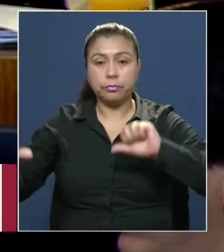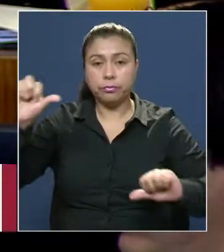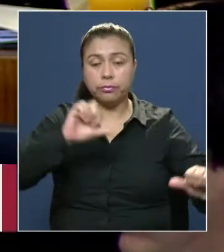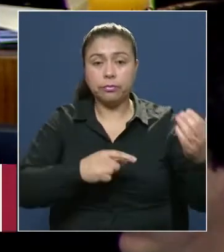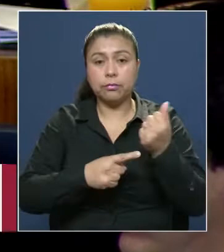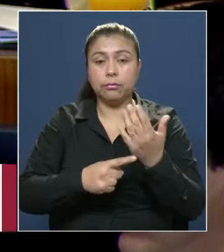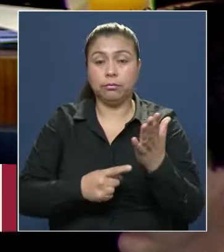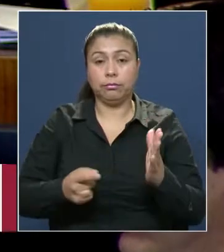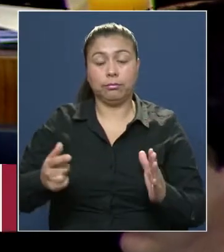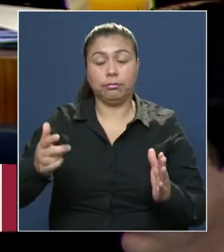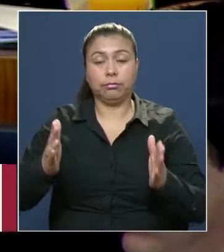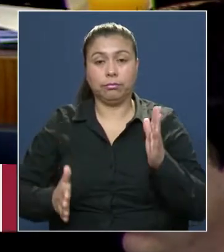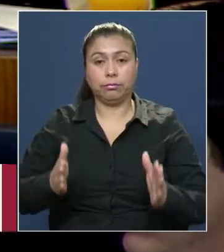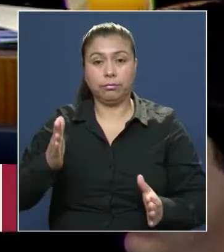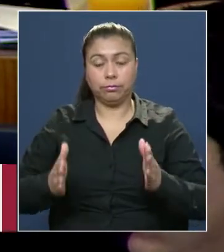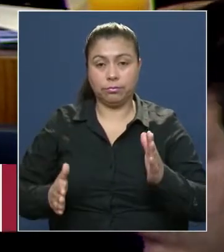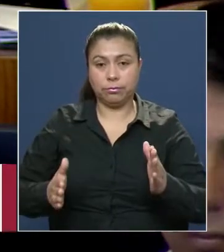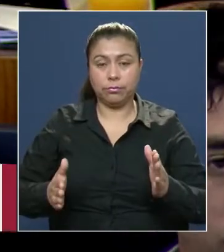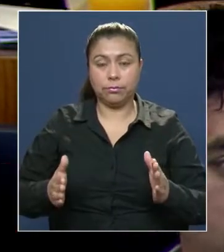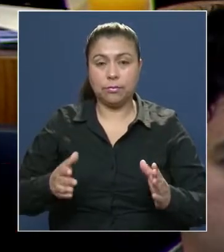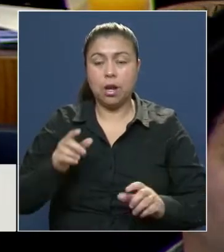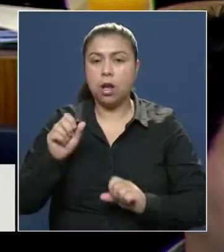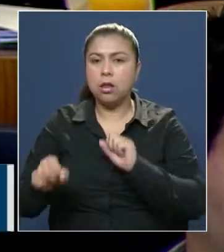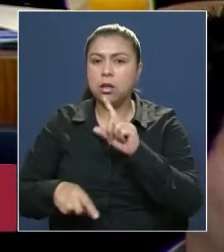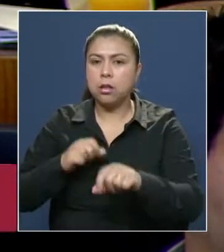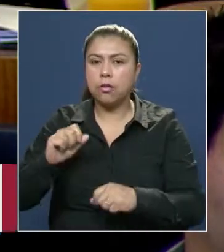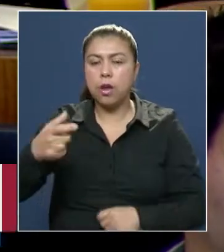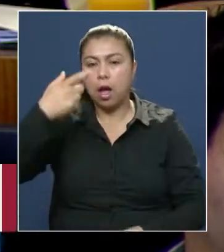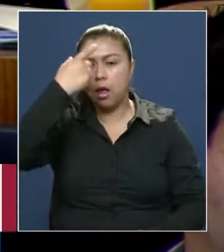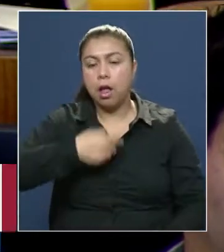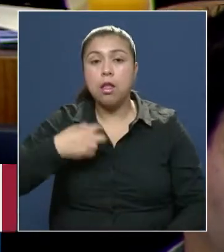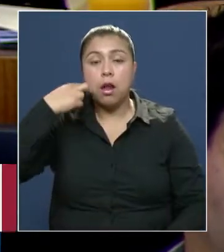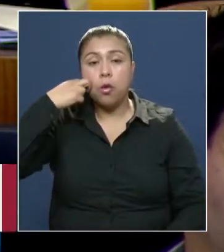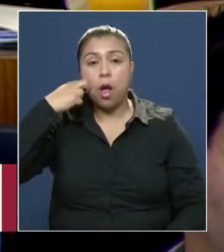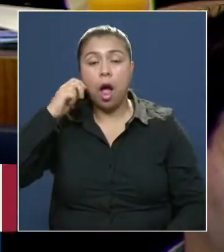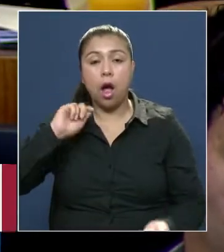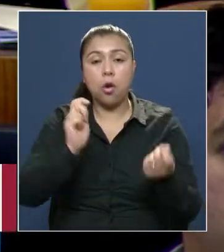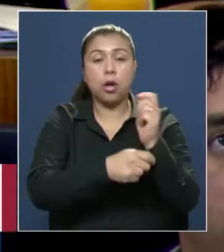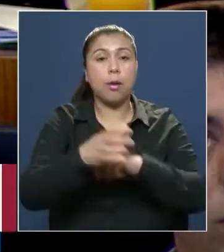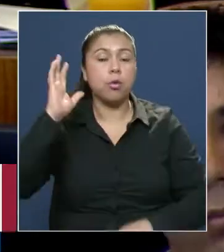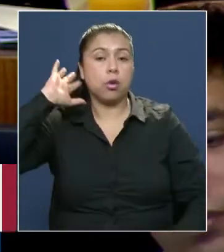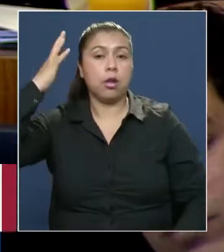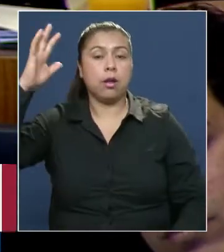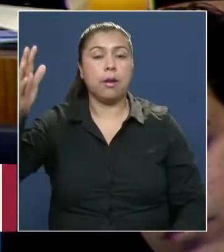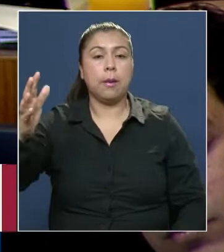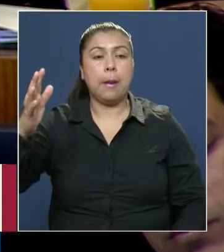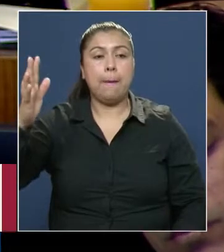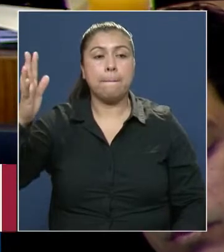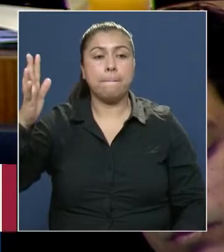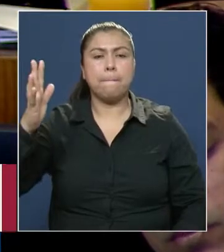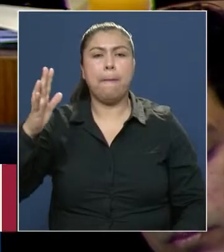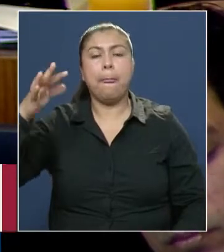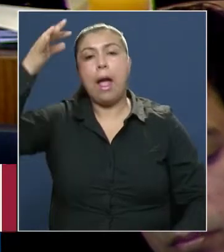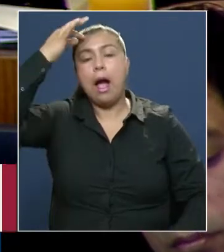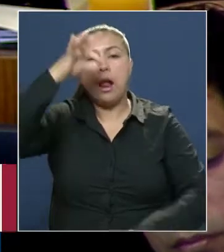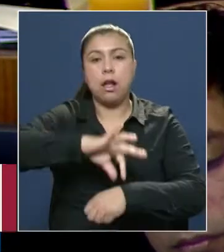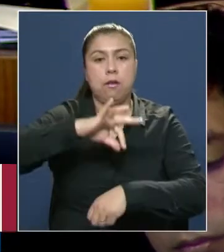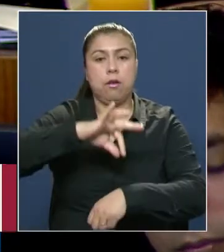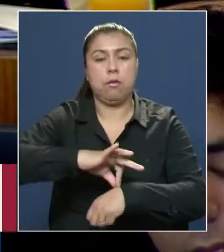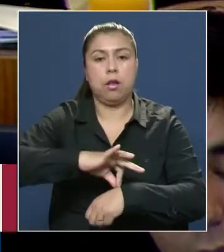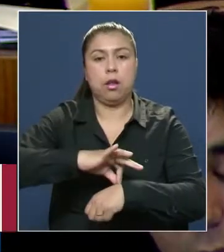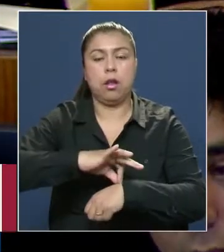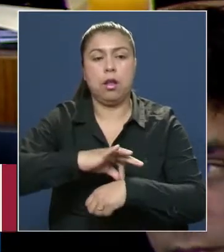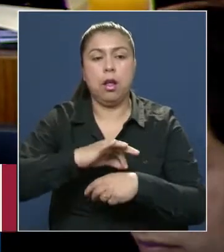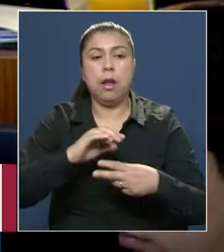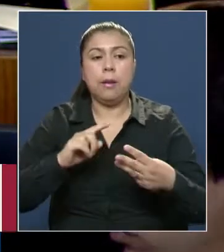a la tecnología robótica. Porque los desafíos de la humanidad en cuanto al cambio climático, en cuanto a las enfermedades, en